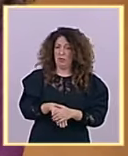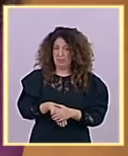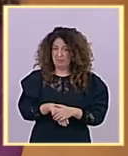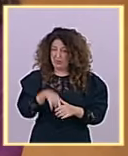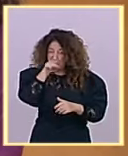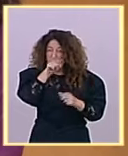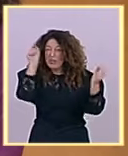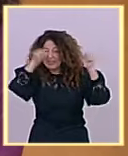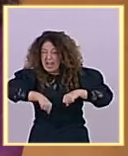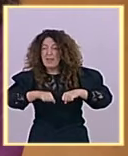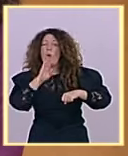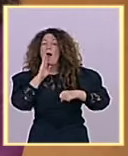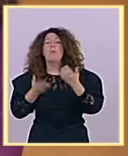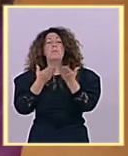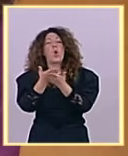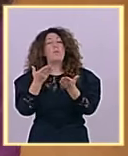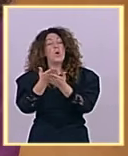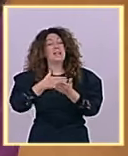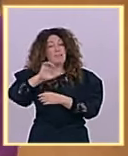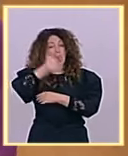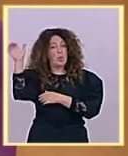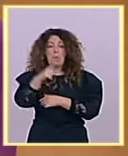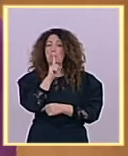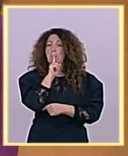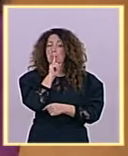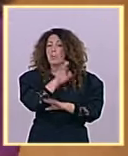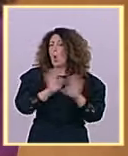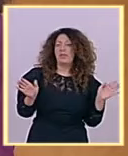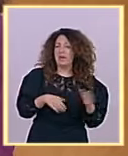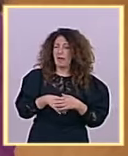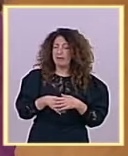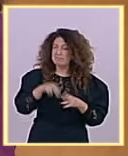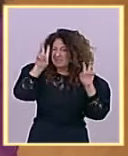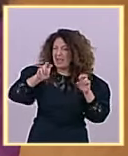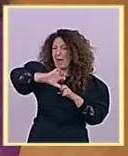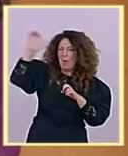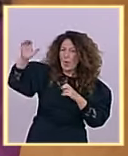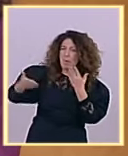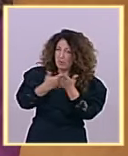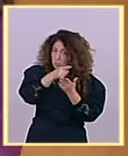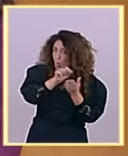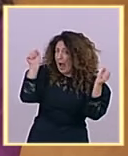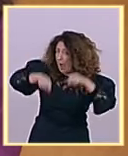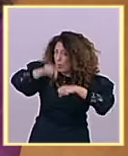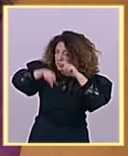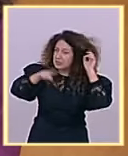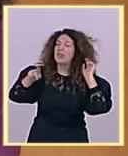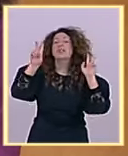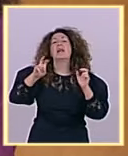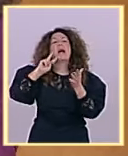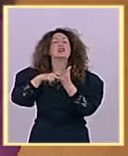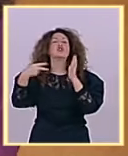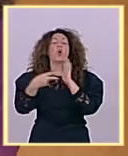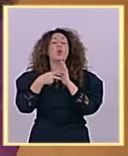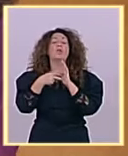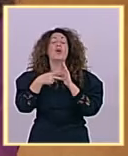de las propuestas en Europa. ¿Está usted de acuerdo con la solución ibérica? ¿Qué posición tiene el Partido Popular respecto a estas cuestiones?